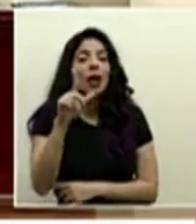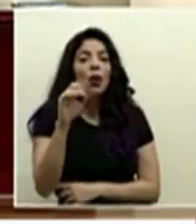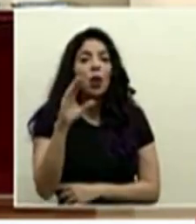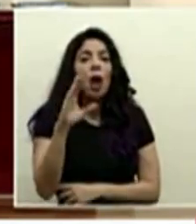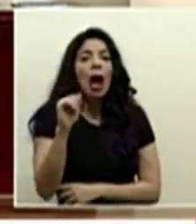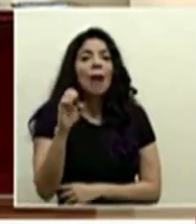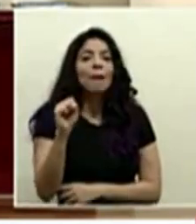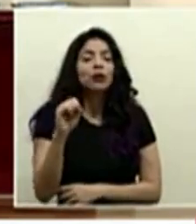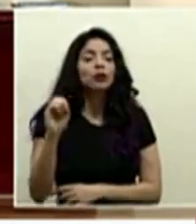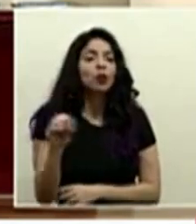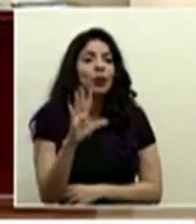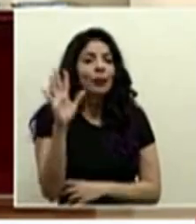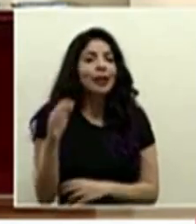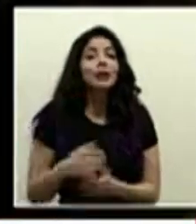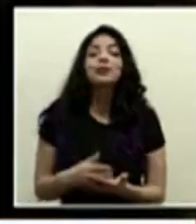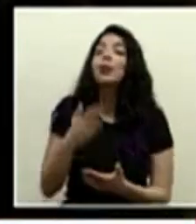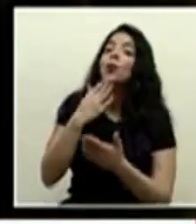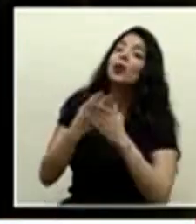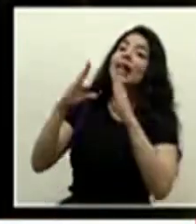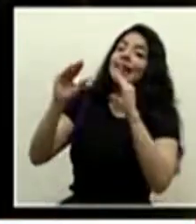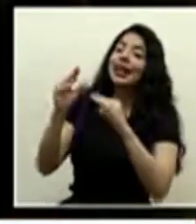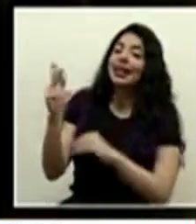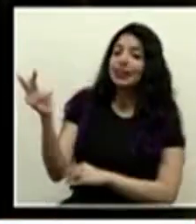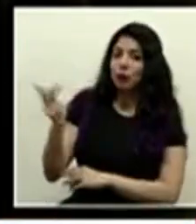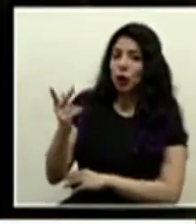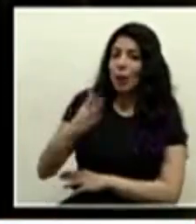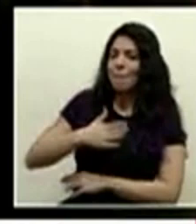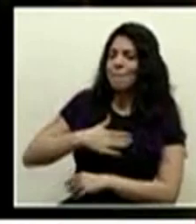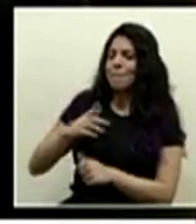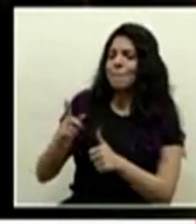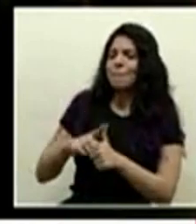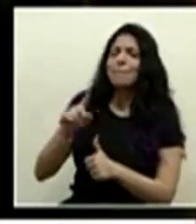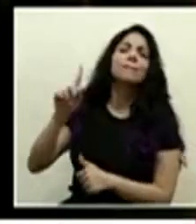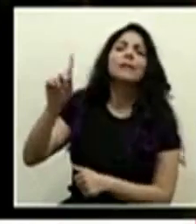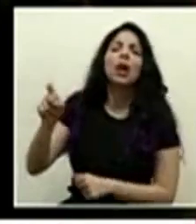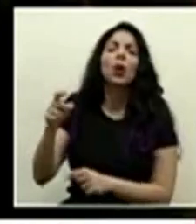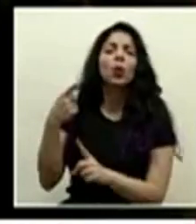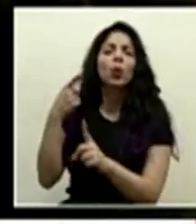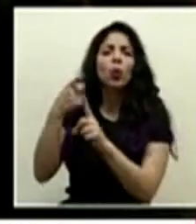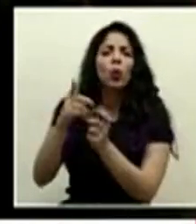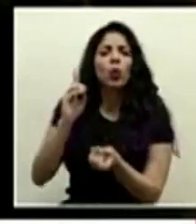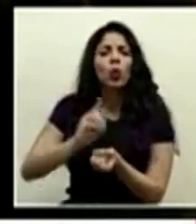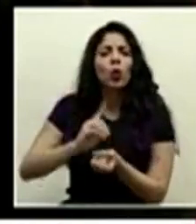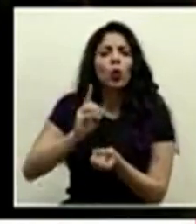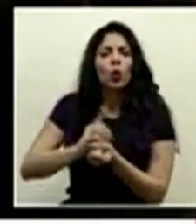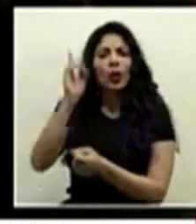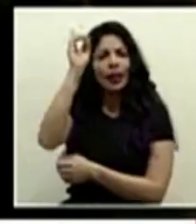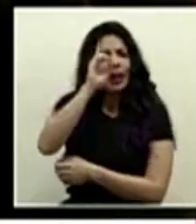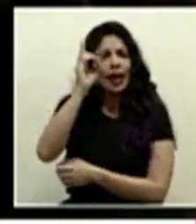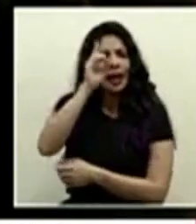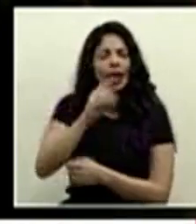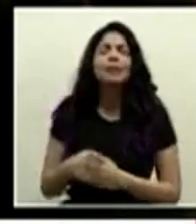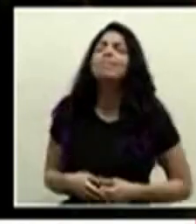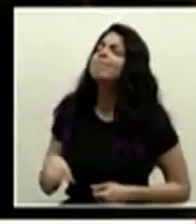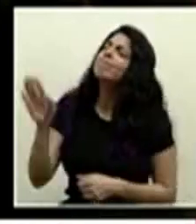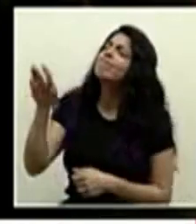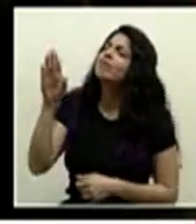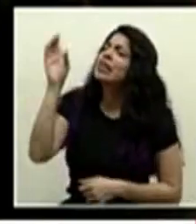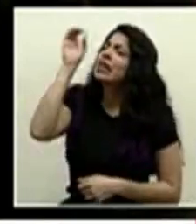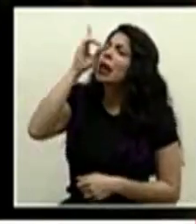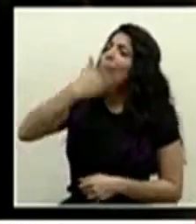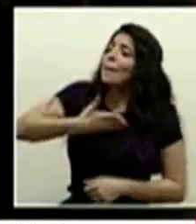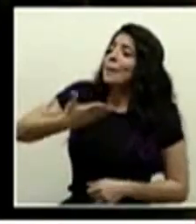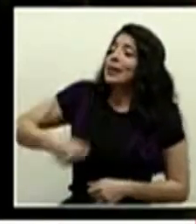de Multimedios muy buenas tardes para los dos mis primeras dos preguntas para el doctor Daniel Salas don Daniel el